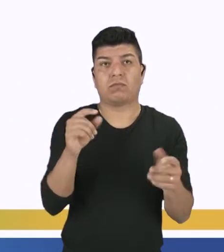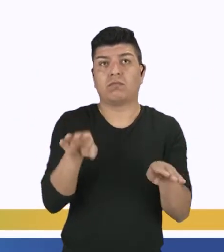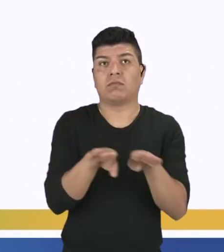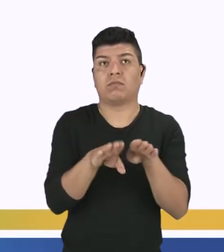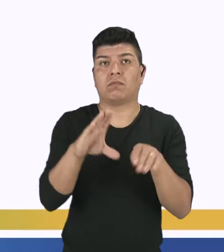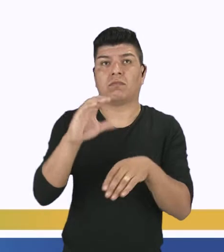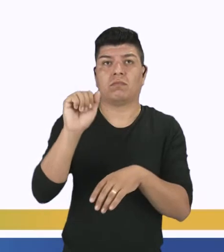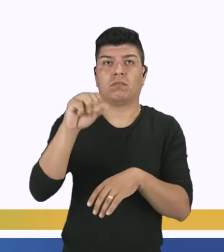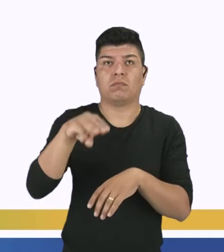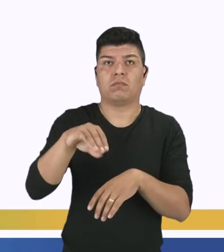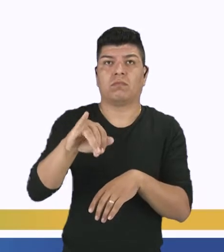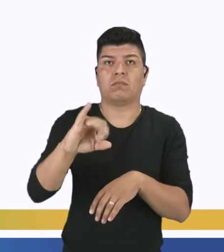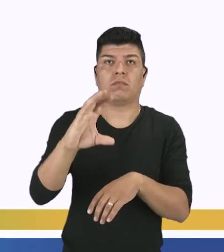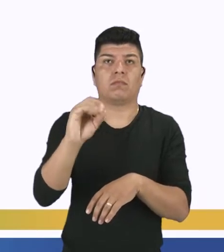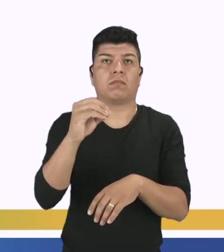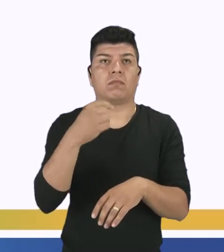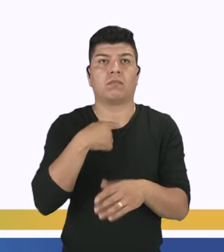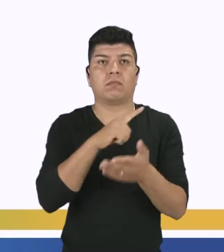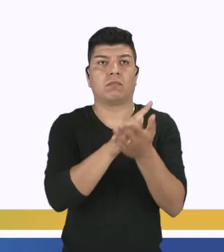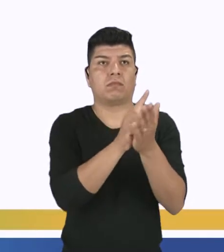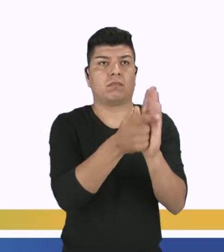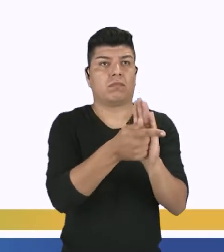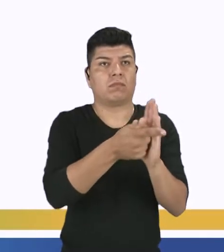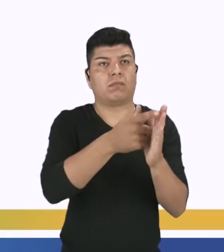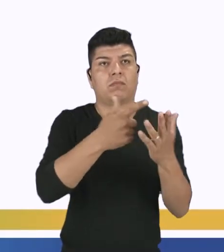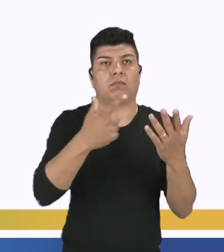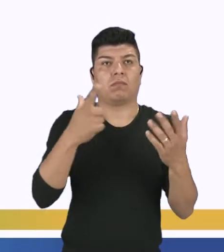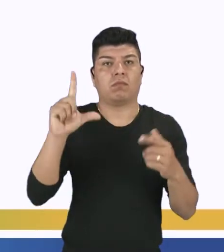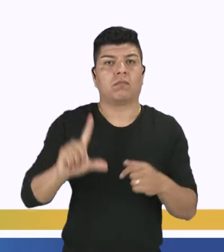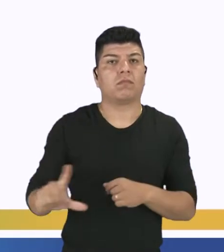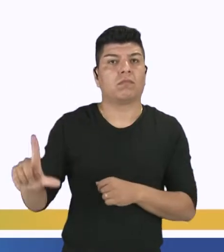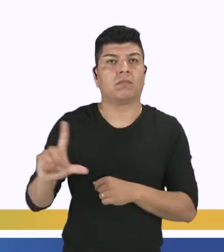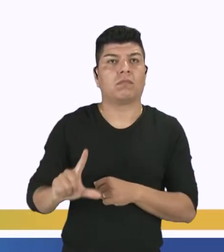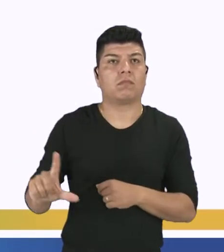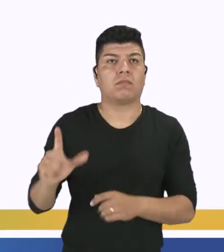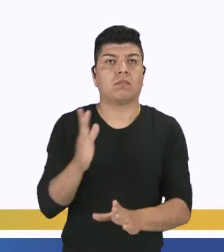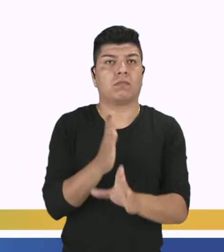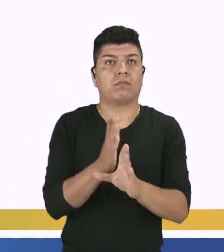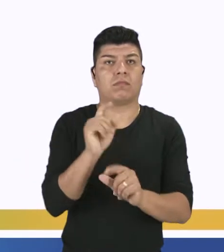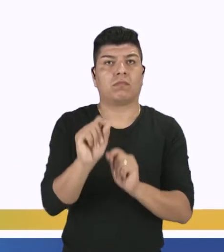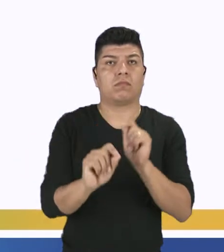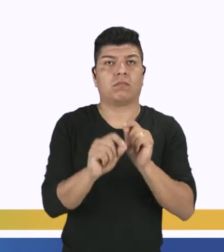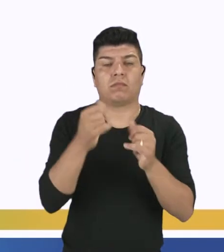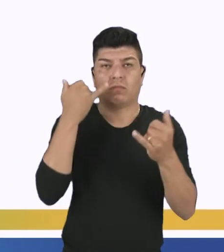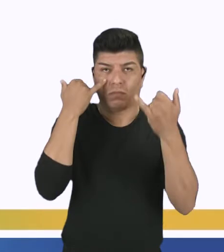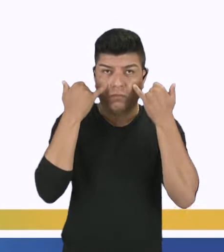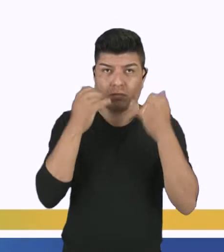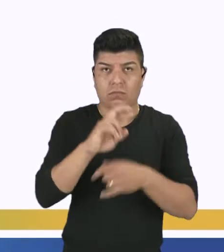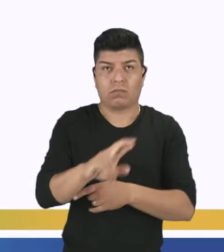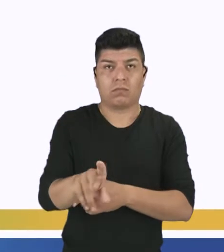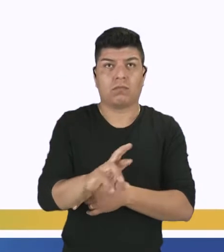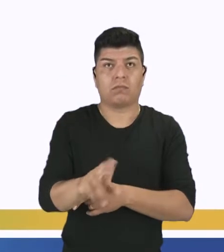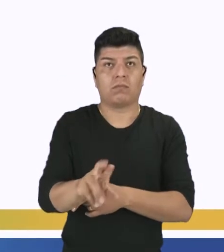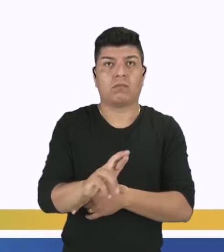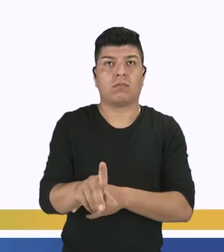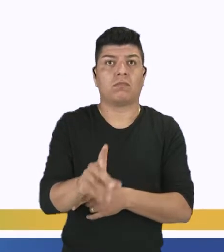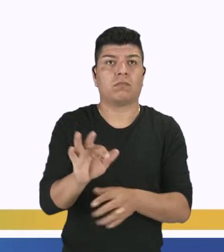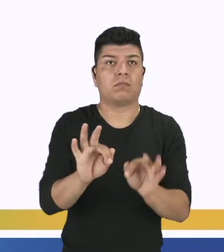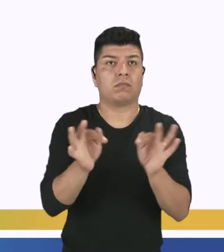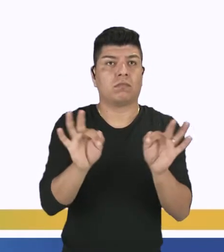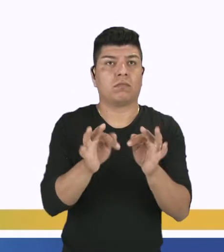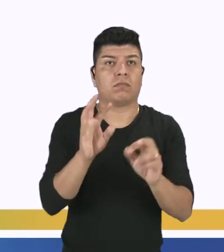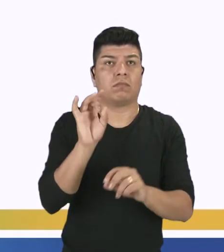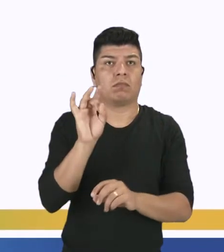también se lo puede calificar como género literario, debido a que no es una noticia, sino que simplemente